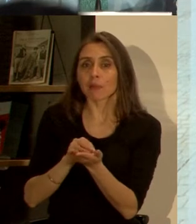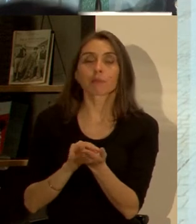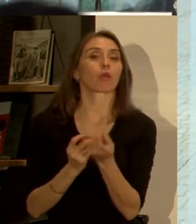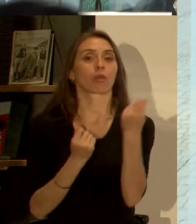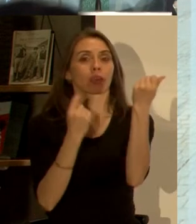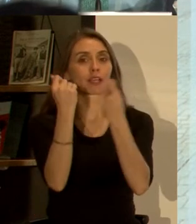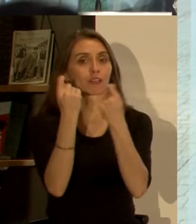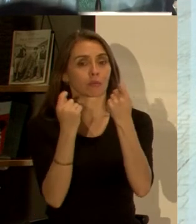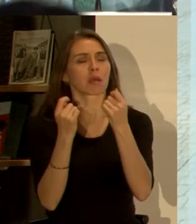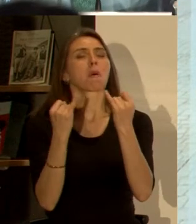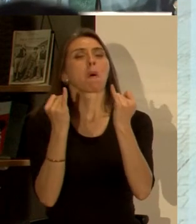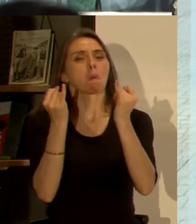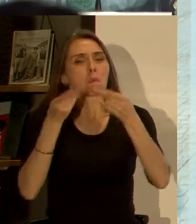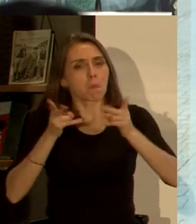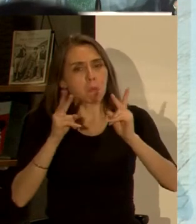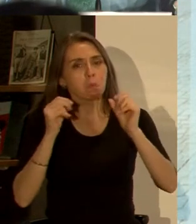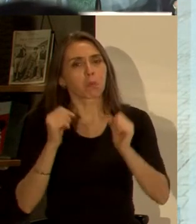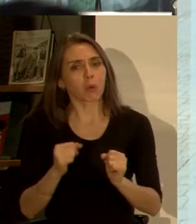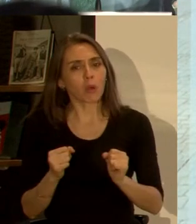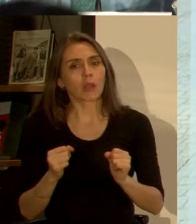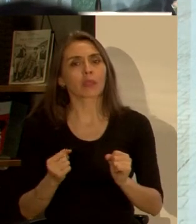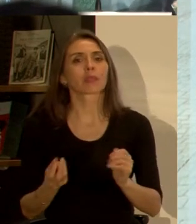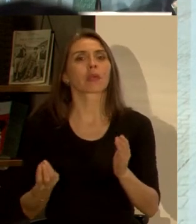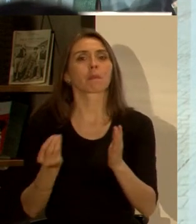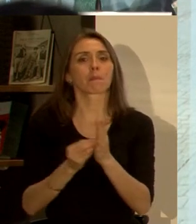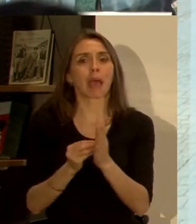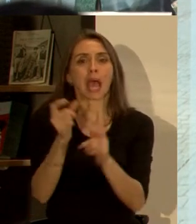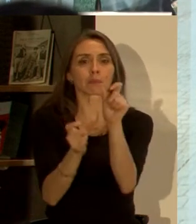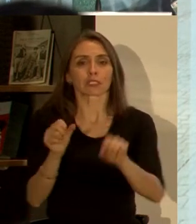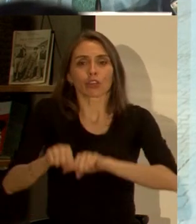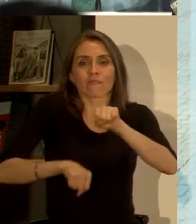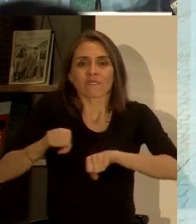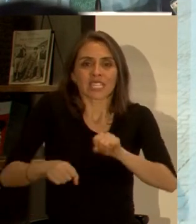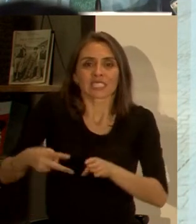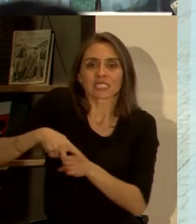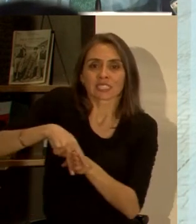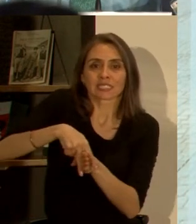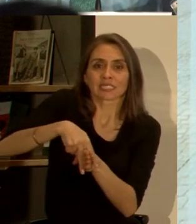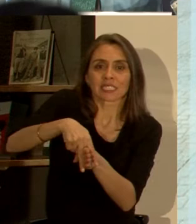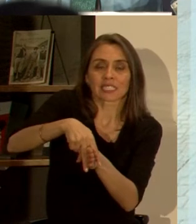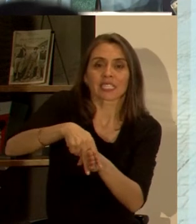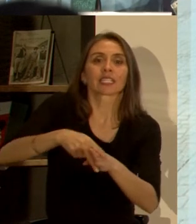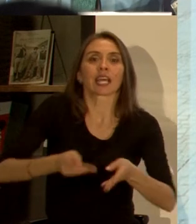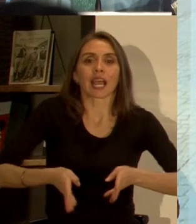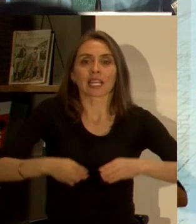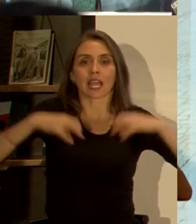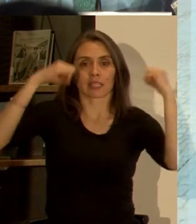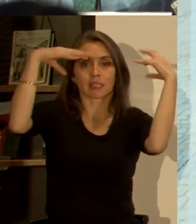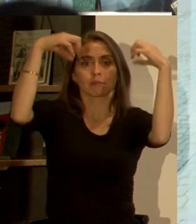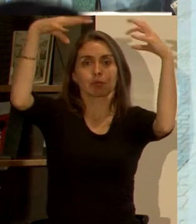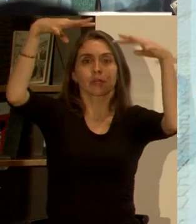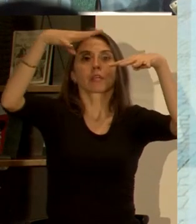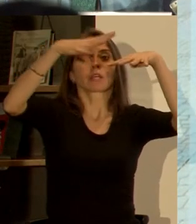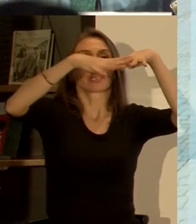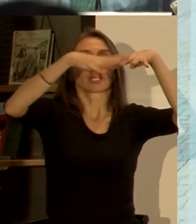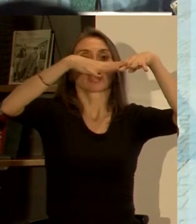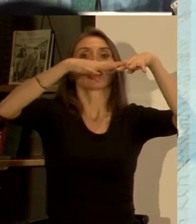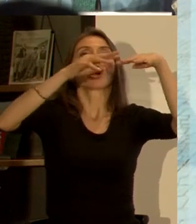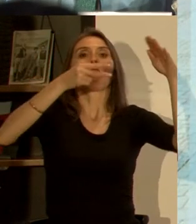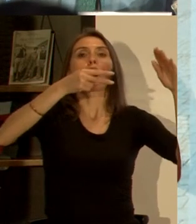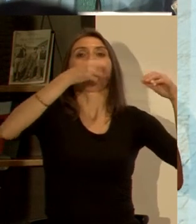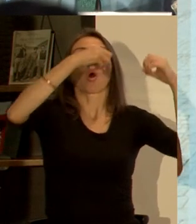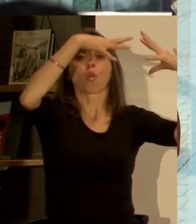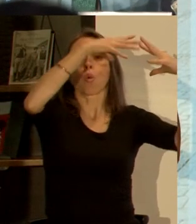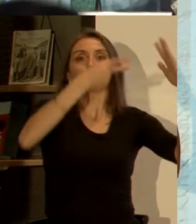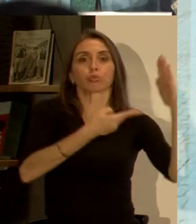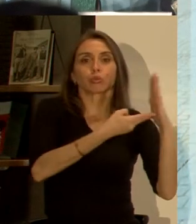económica que es posible fortalecer el transporte en bicicleta, transformar las luminarias públicas hacia eléctricos con el fin de tener menores